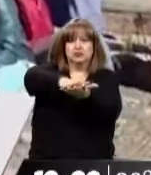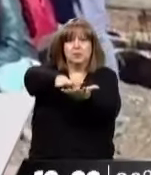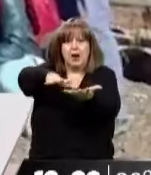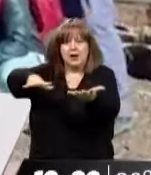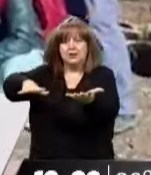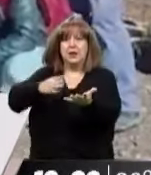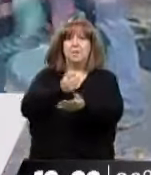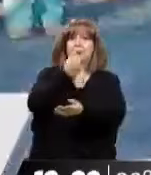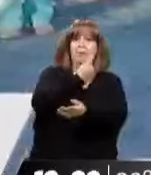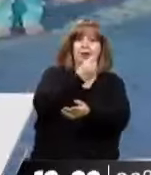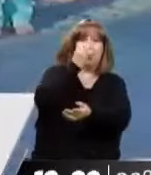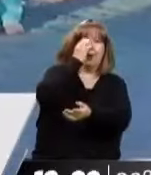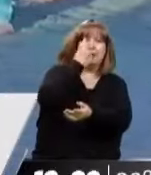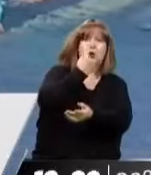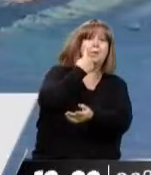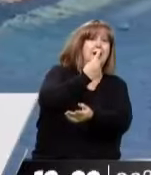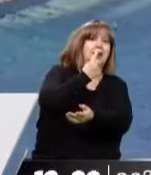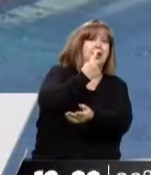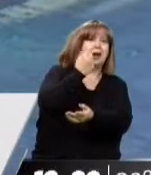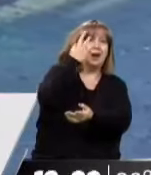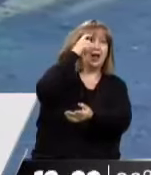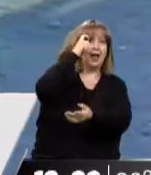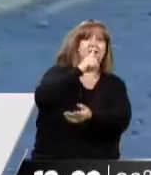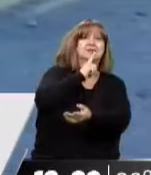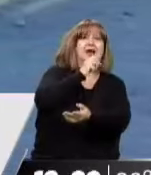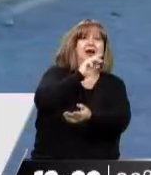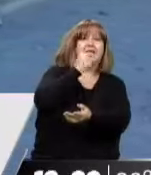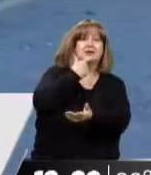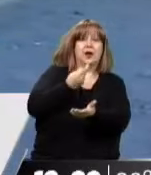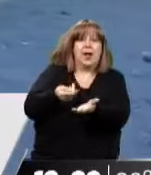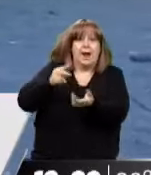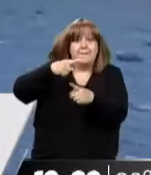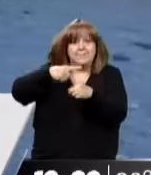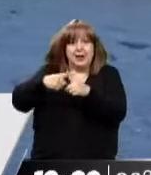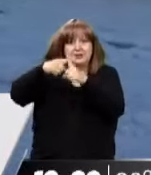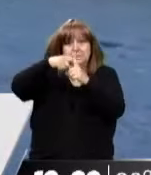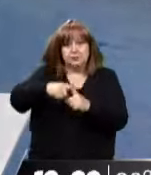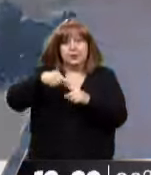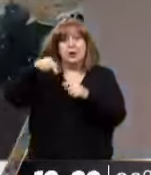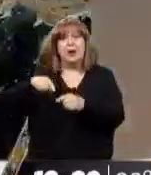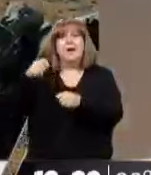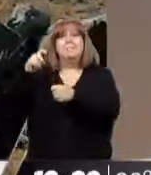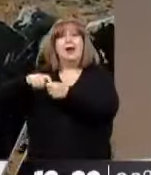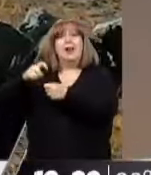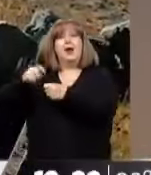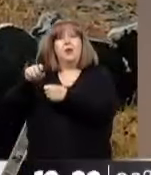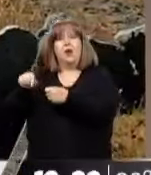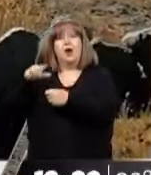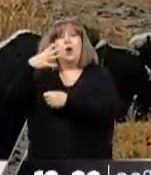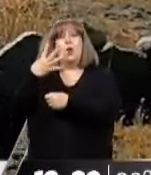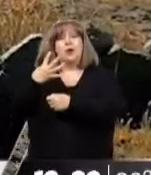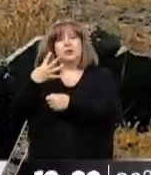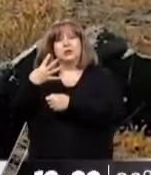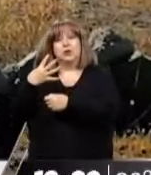etapa. Exactamente, 21.000 en la zona sur, muy cercano allí, pero en el departamento de San Rafael. Esta zona en Malargue. Esta zona en Malargue, muy